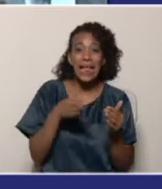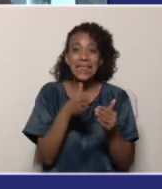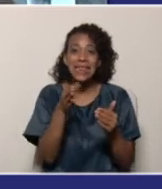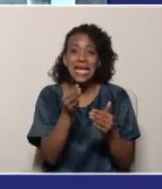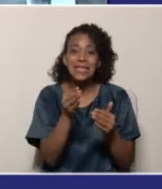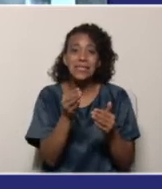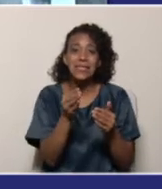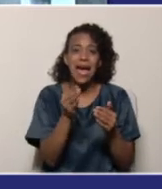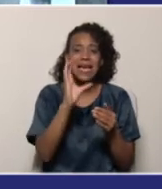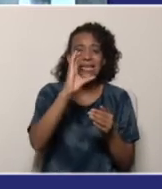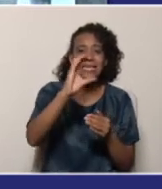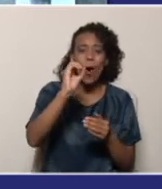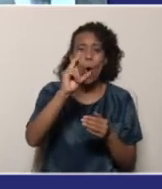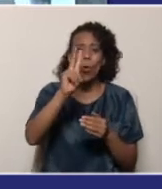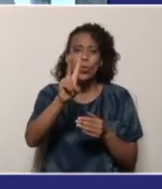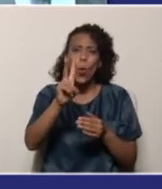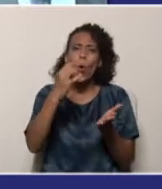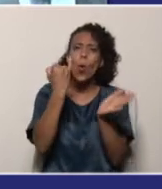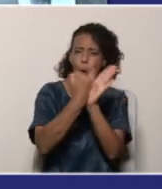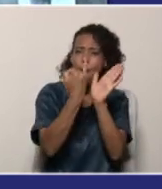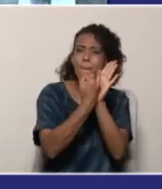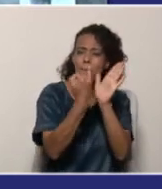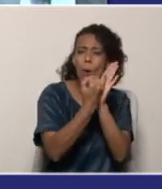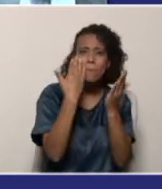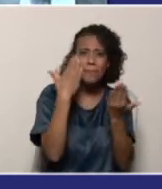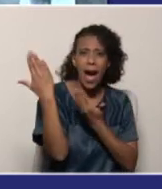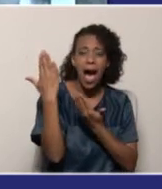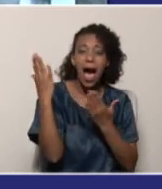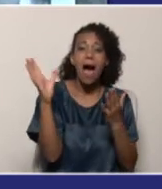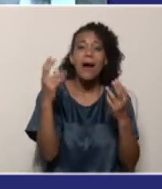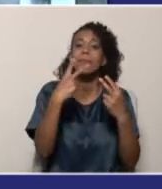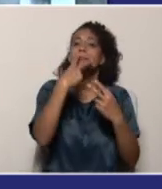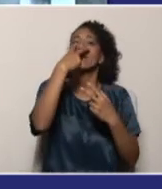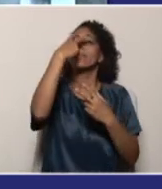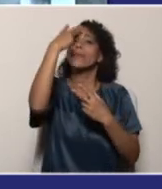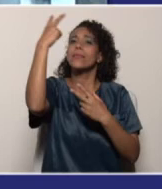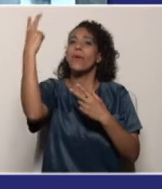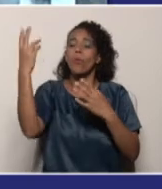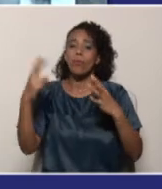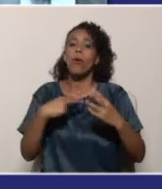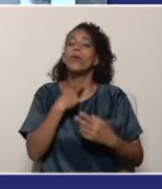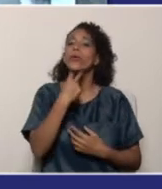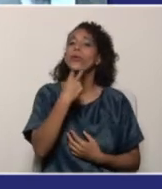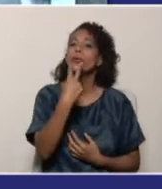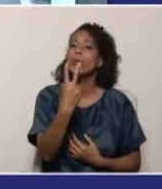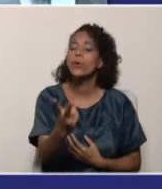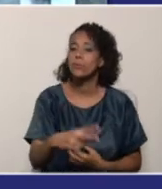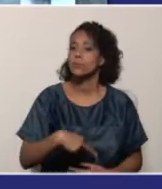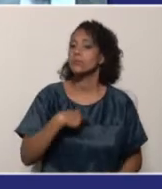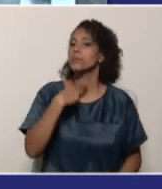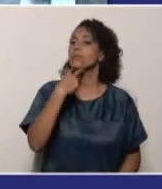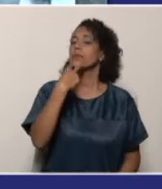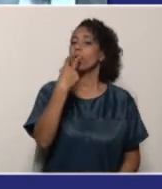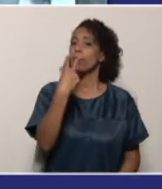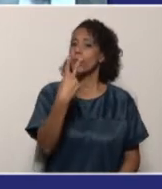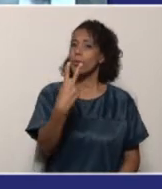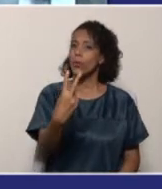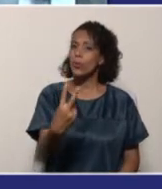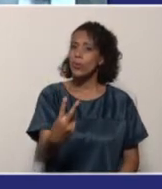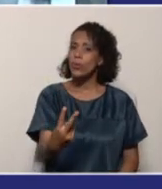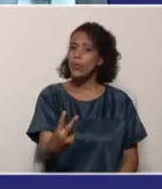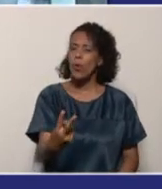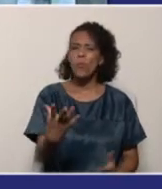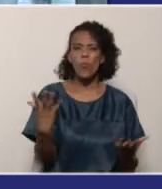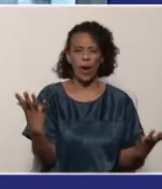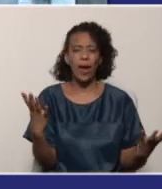Se trata de que se puede comprobar la acidez del aire expulsado por los pulmones con indicadores como la fenostalerina o la